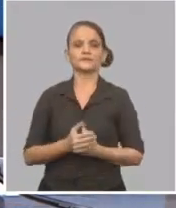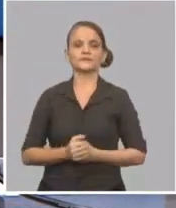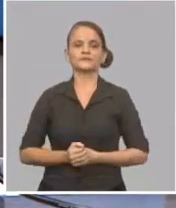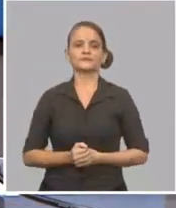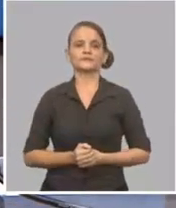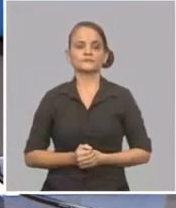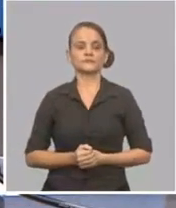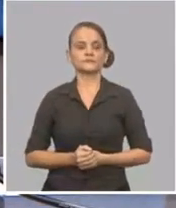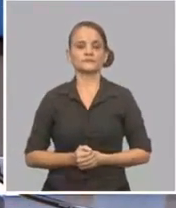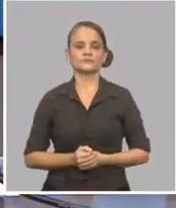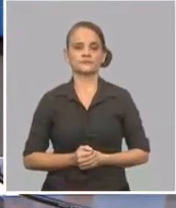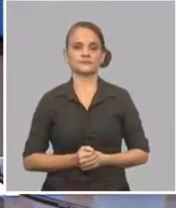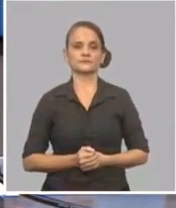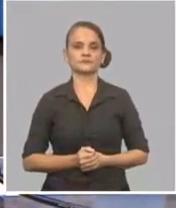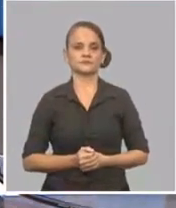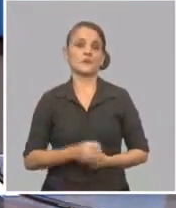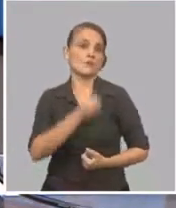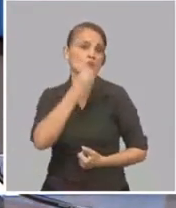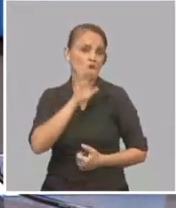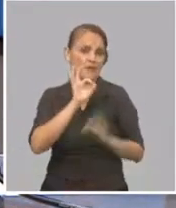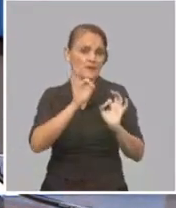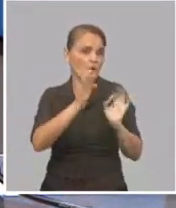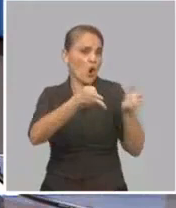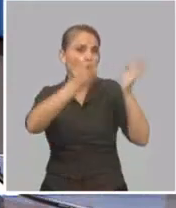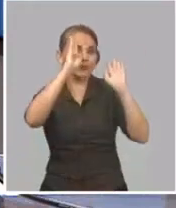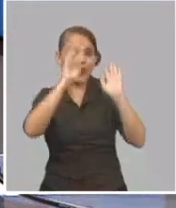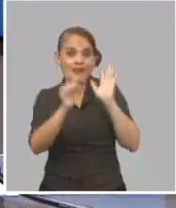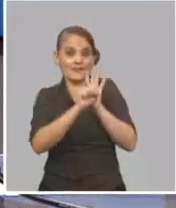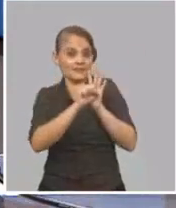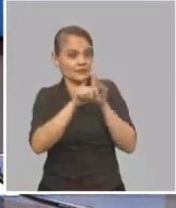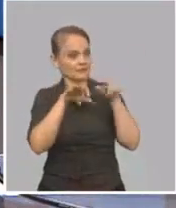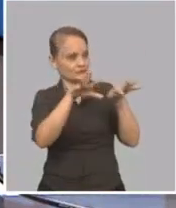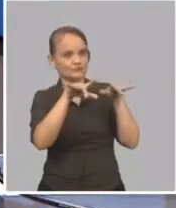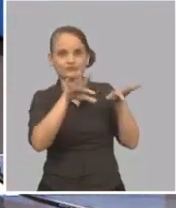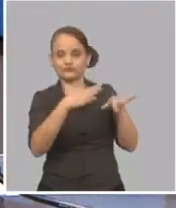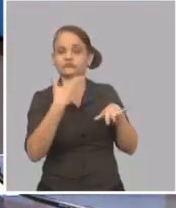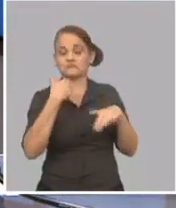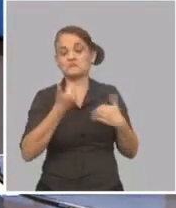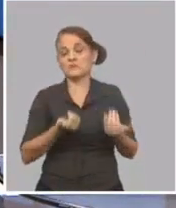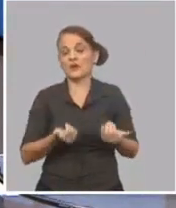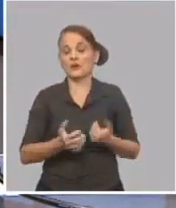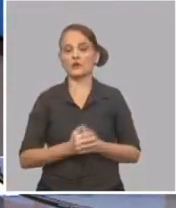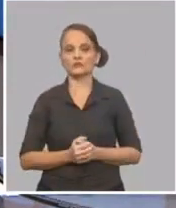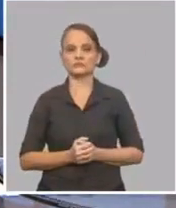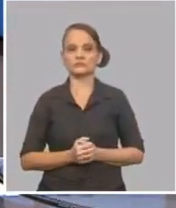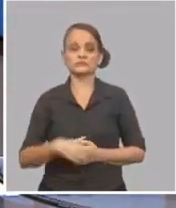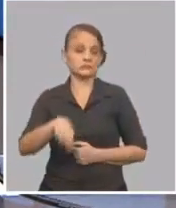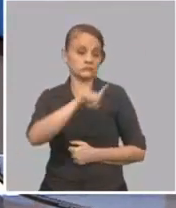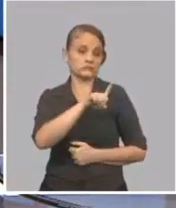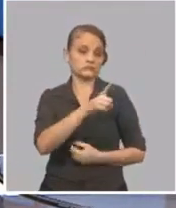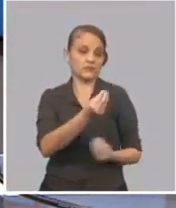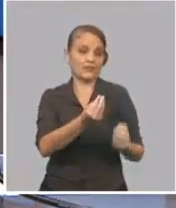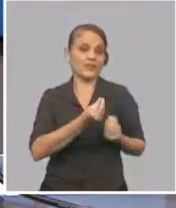ocupación en las instalaciones. O ese es un mercado que